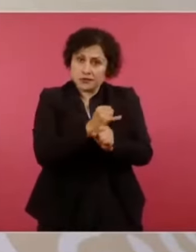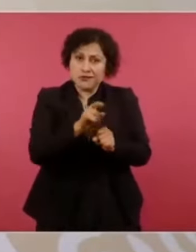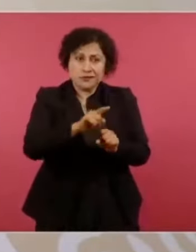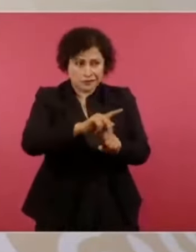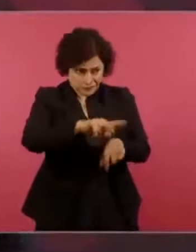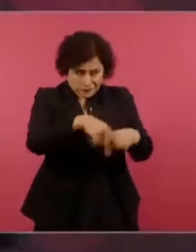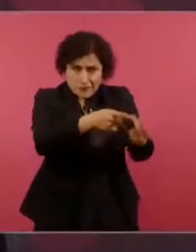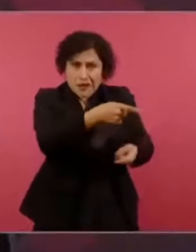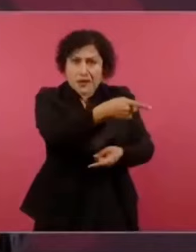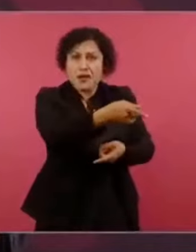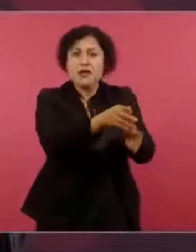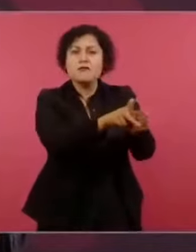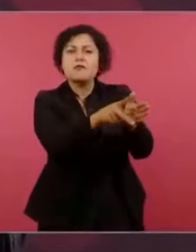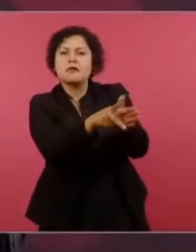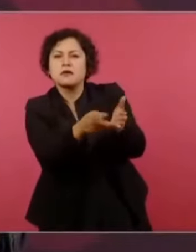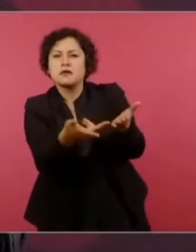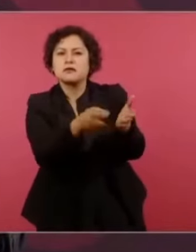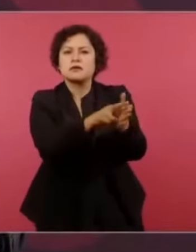engañaban.